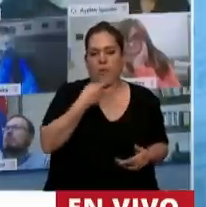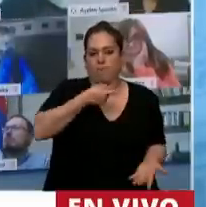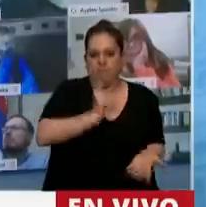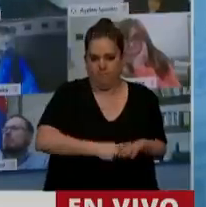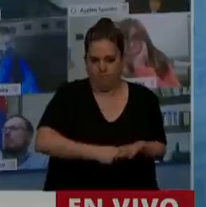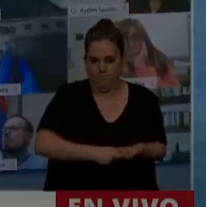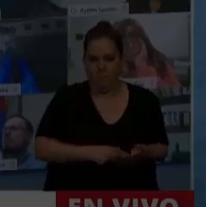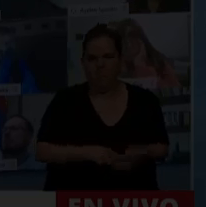Gracias diputado y